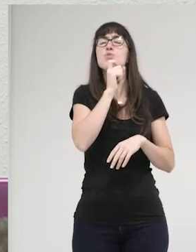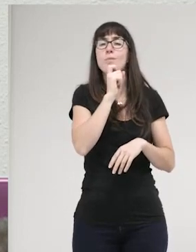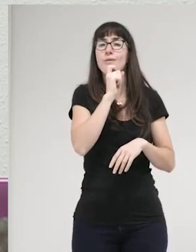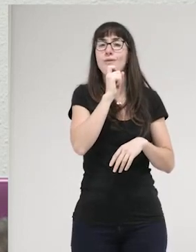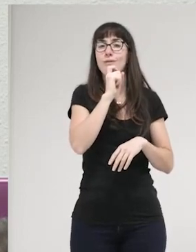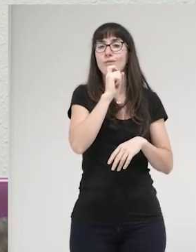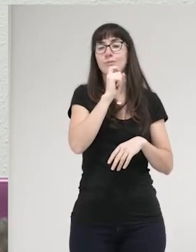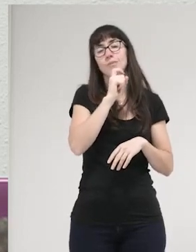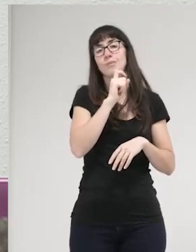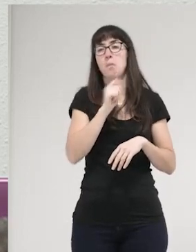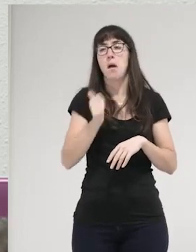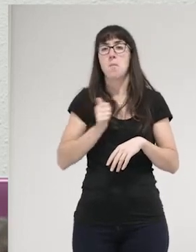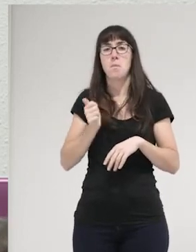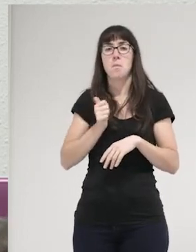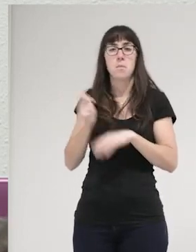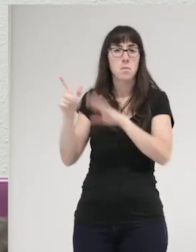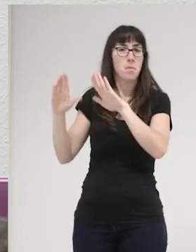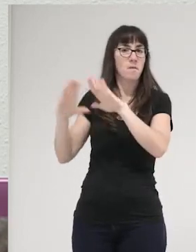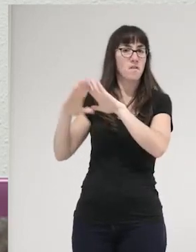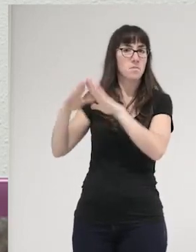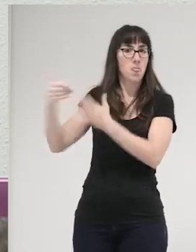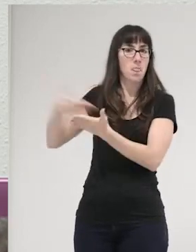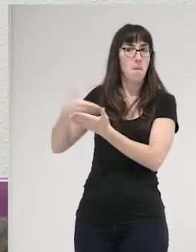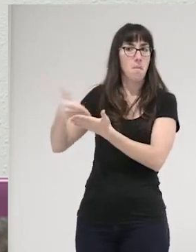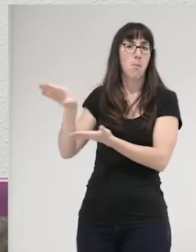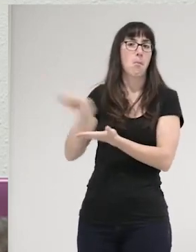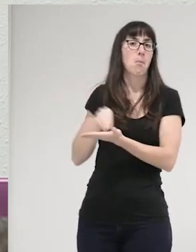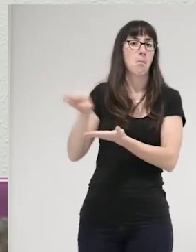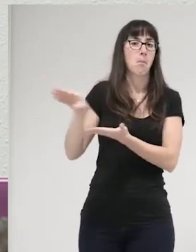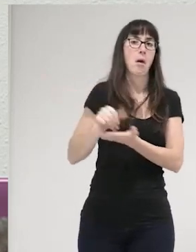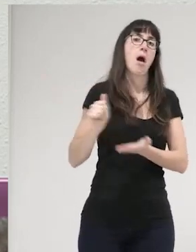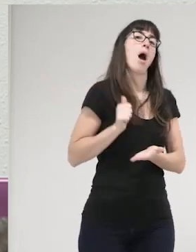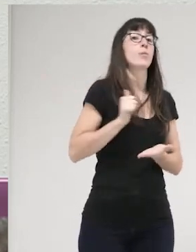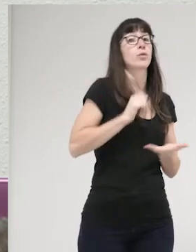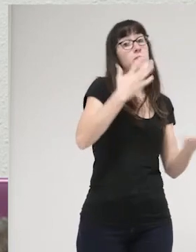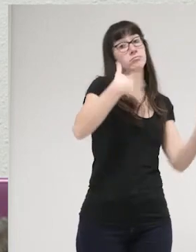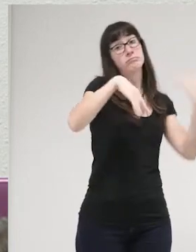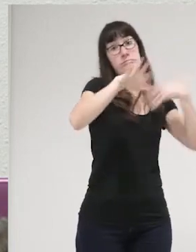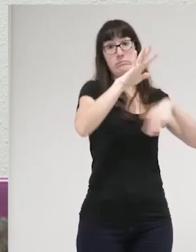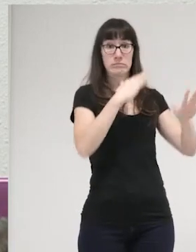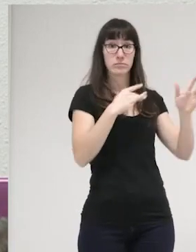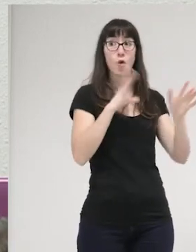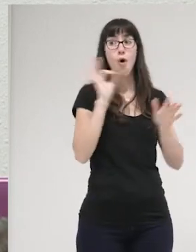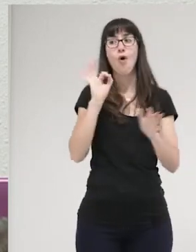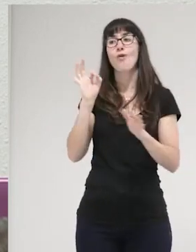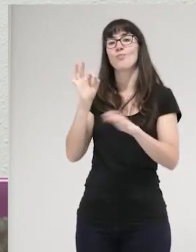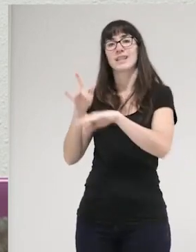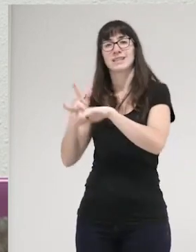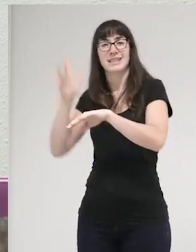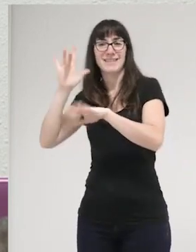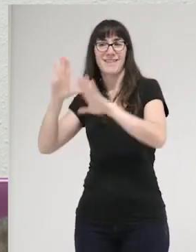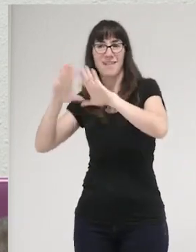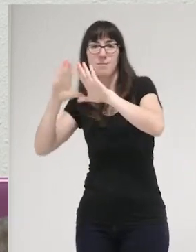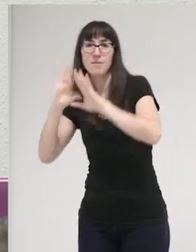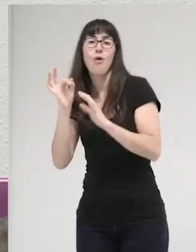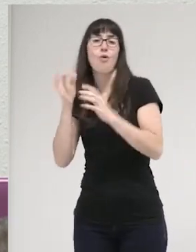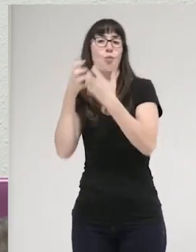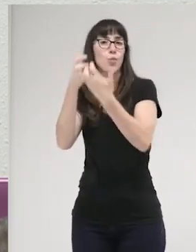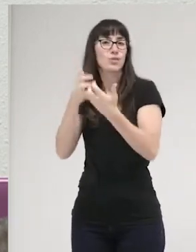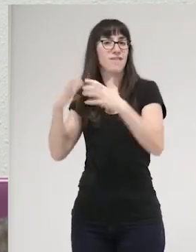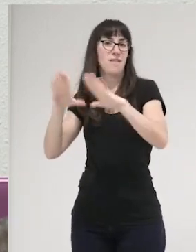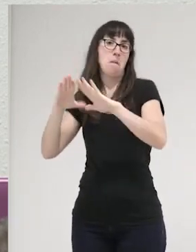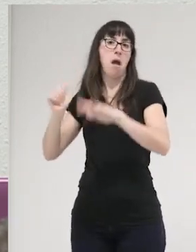instrumentalizando, de alguna forma, algunas de las demandas feministas, o sensibilidades feministas, o luchas feministas,